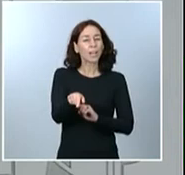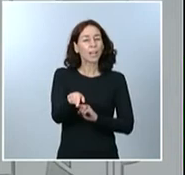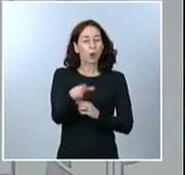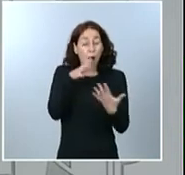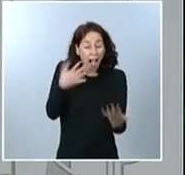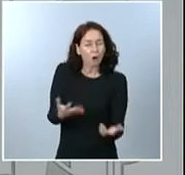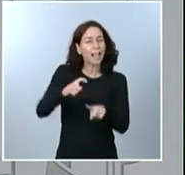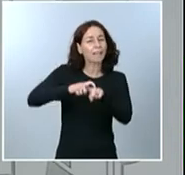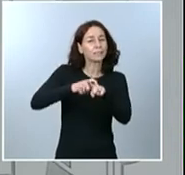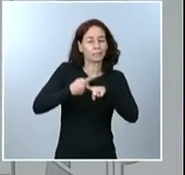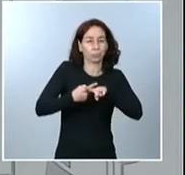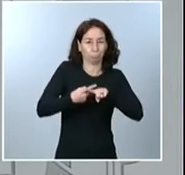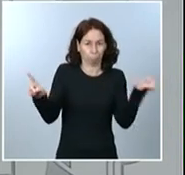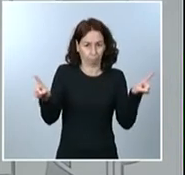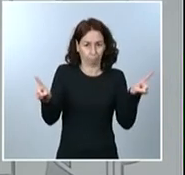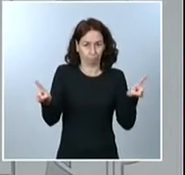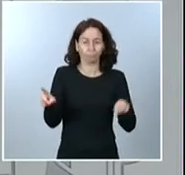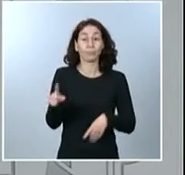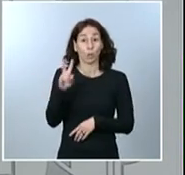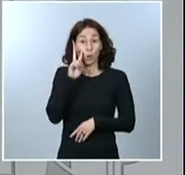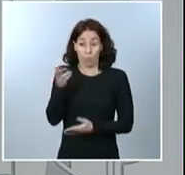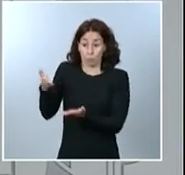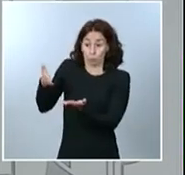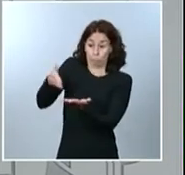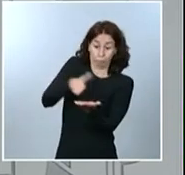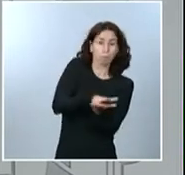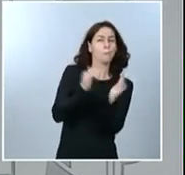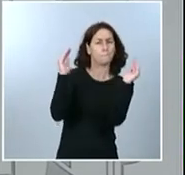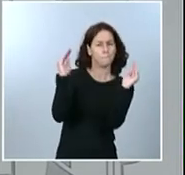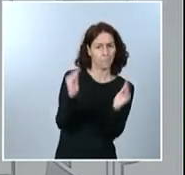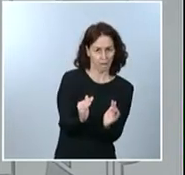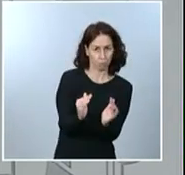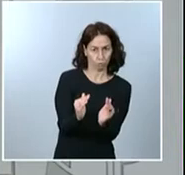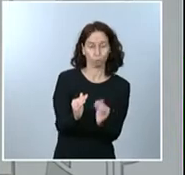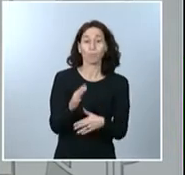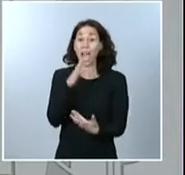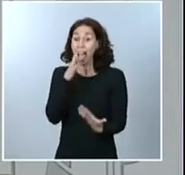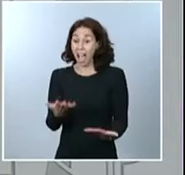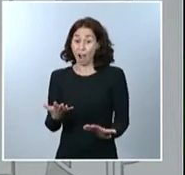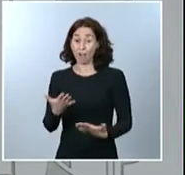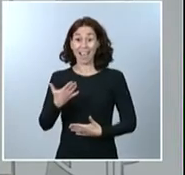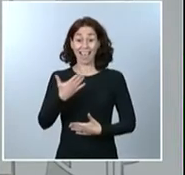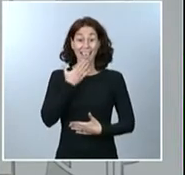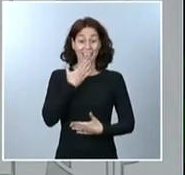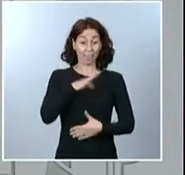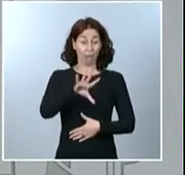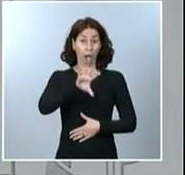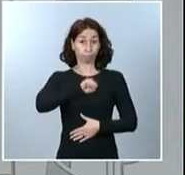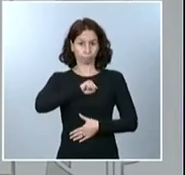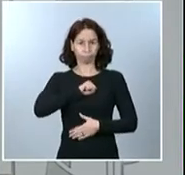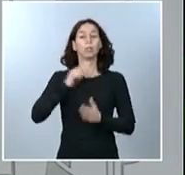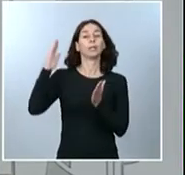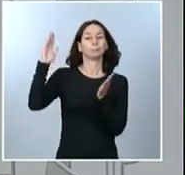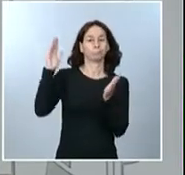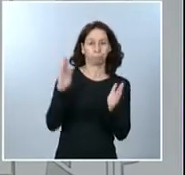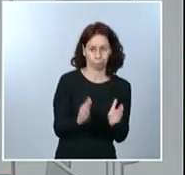Lo vemos en la letalidad, mucho menor, la edad media, también mucho menor a la de la primera ola, o también la presión hospitalaria, por citar